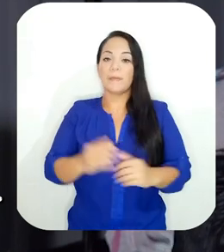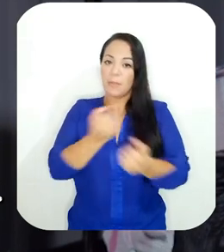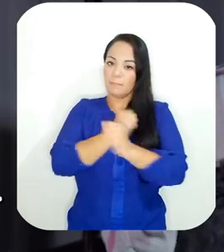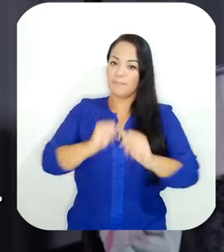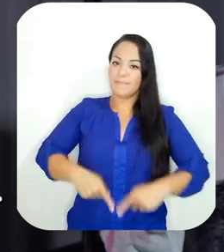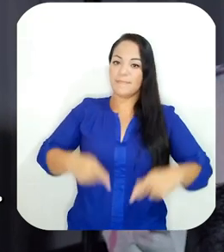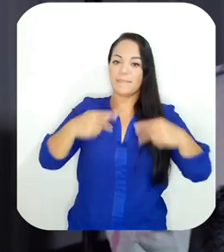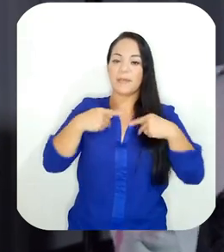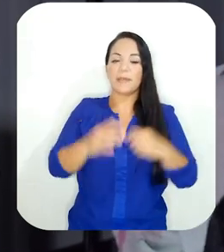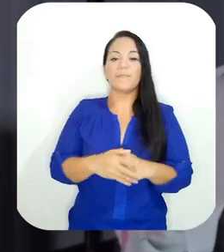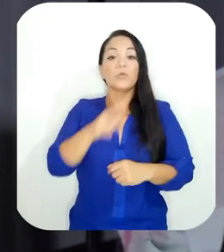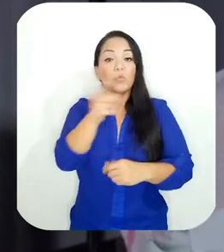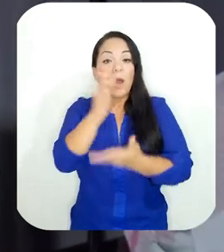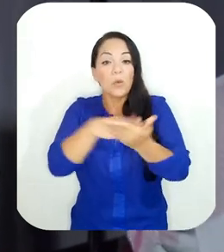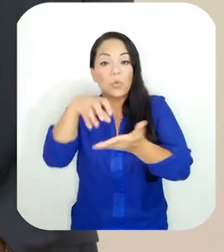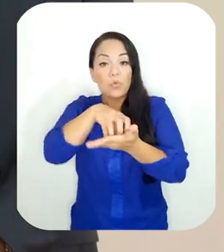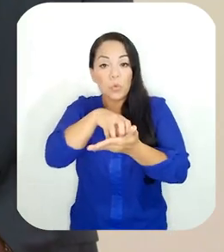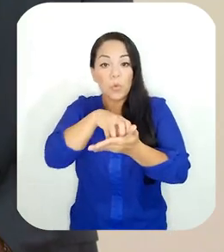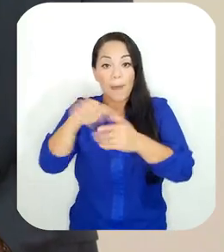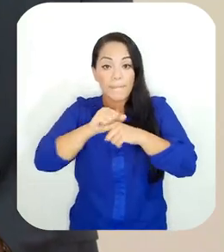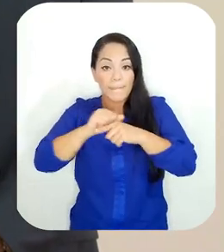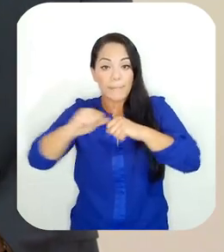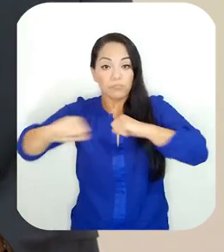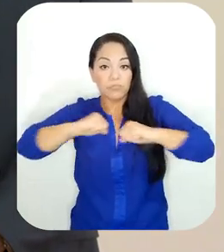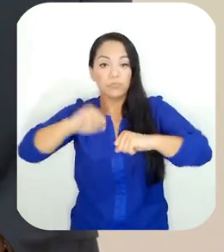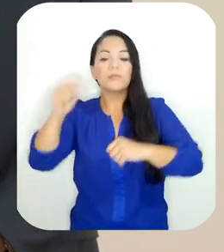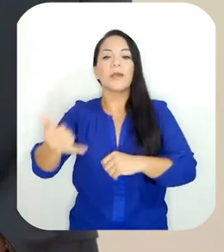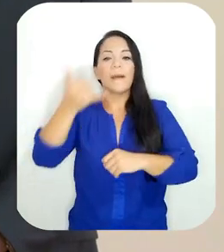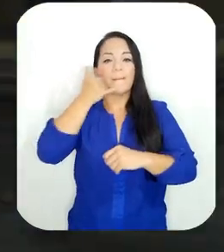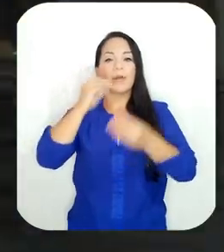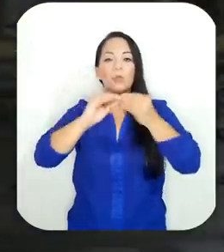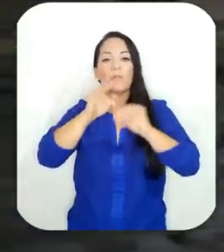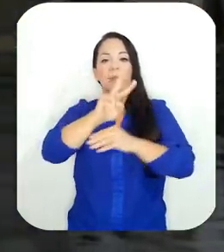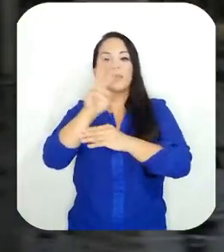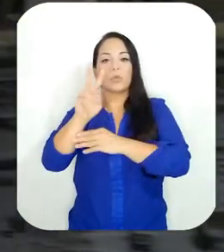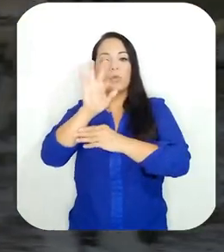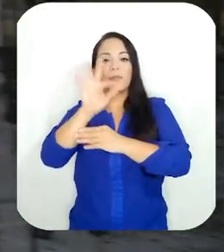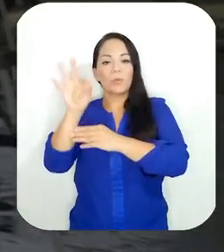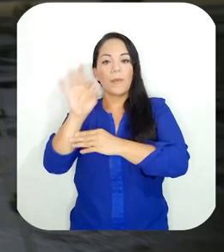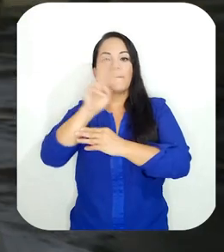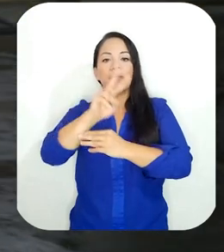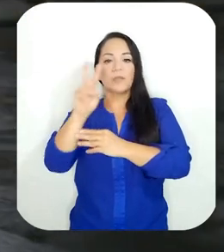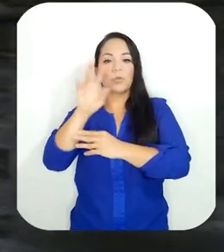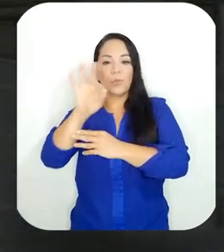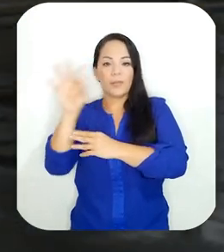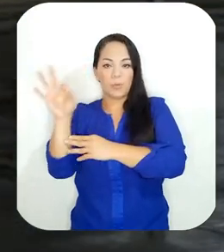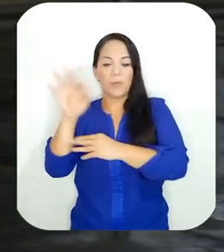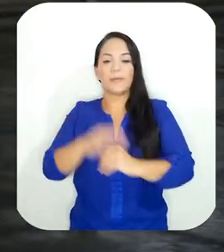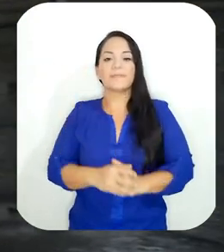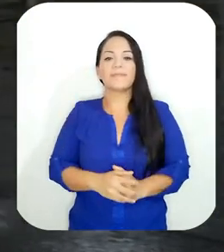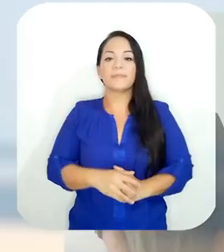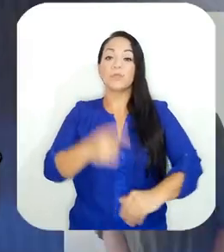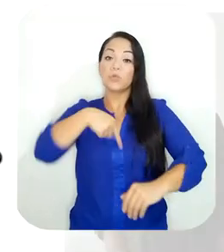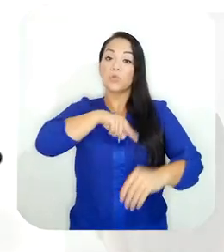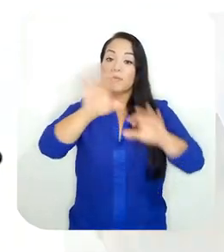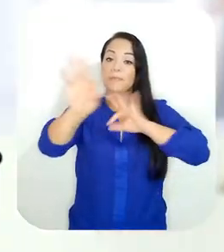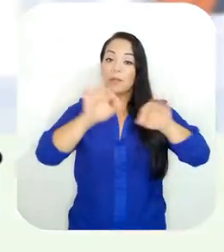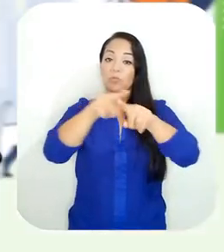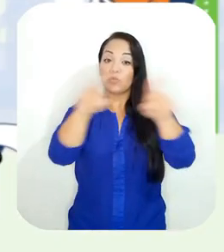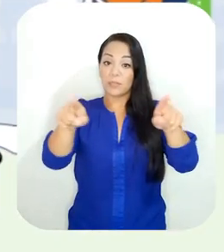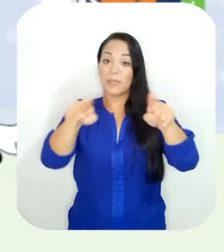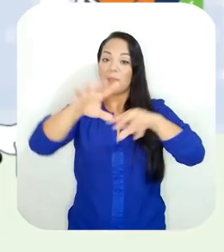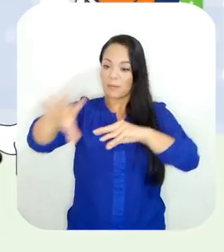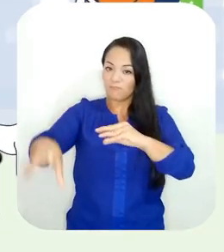su vida. Si tiene alguna duda sobre el simulacro, puede llamarnos al 2299-2299. Los